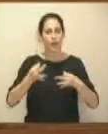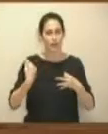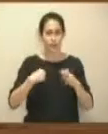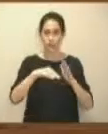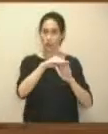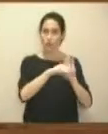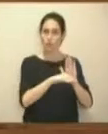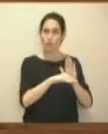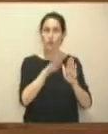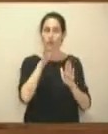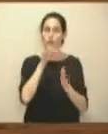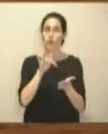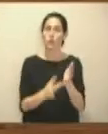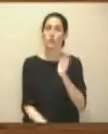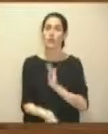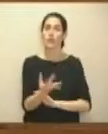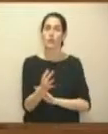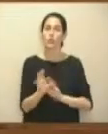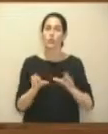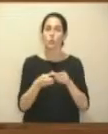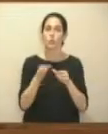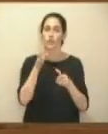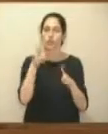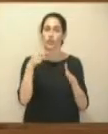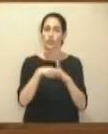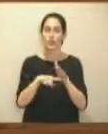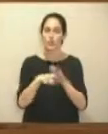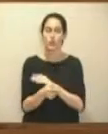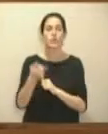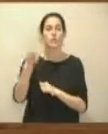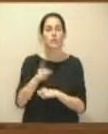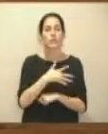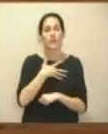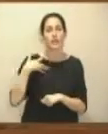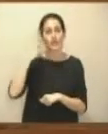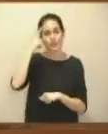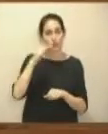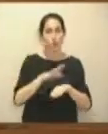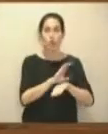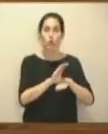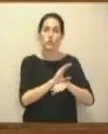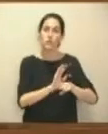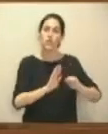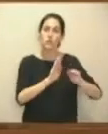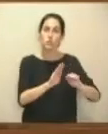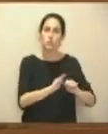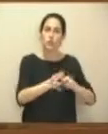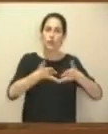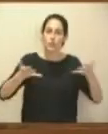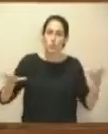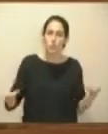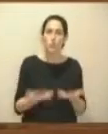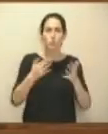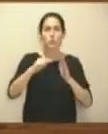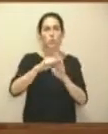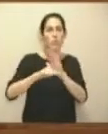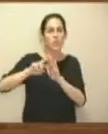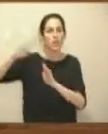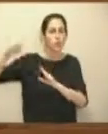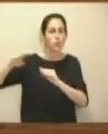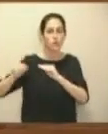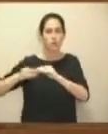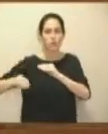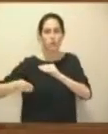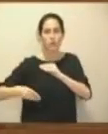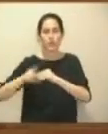esta medida en la constitución de juntas de gestión, así como si desde sus consejerías se van a impulsar otras medidas adicionales.